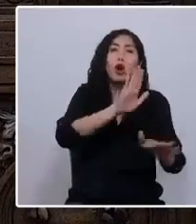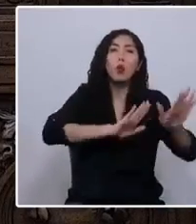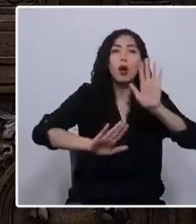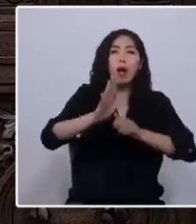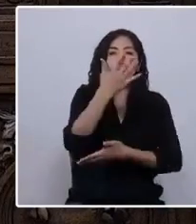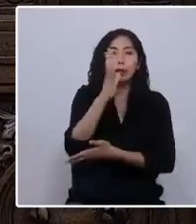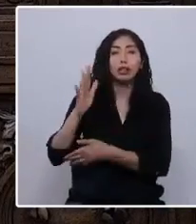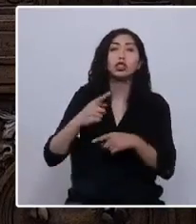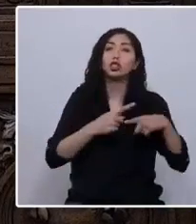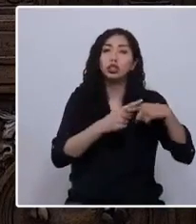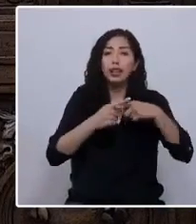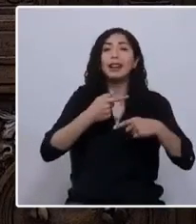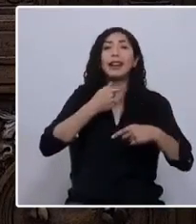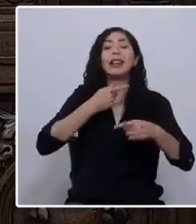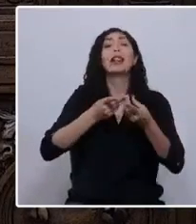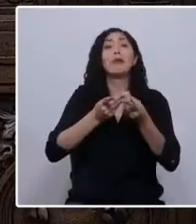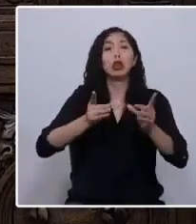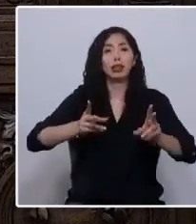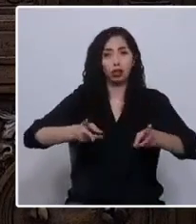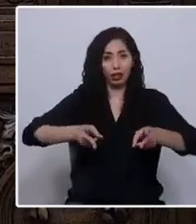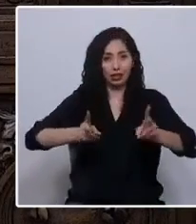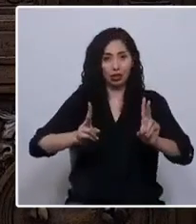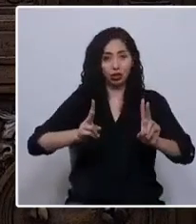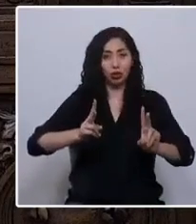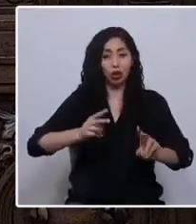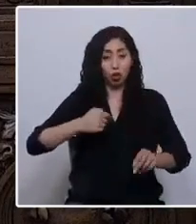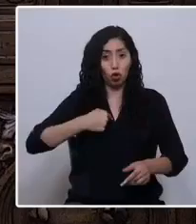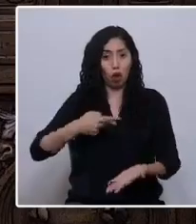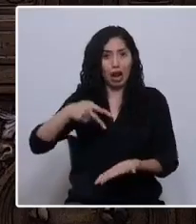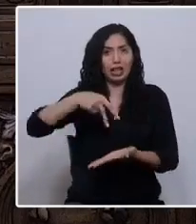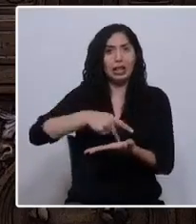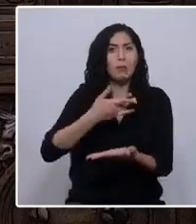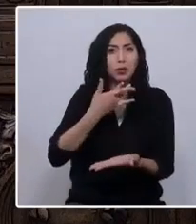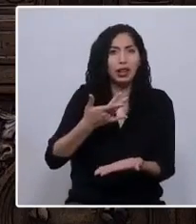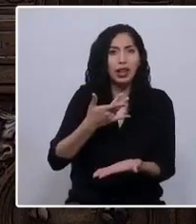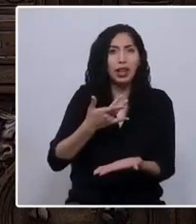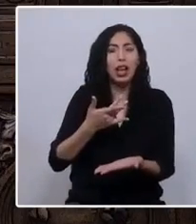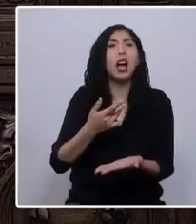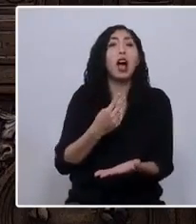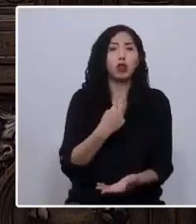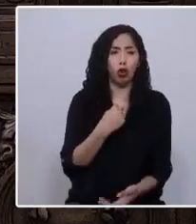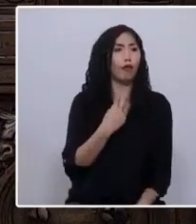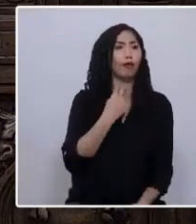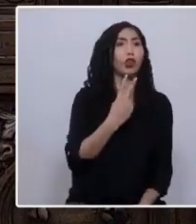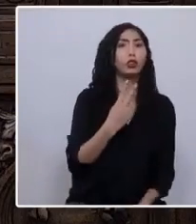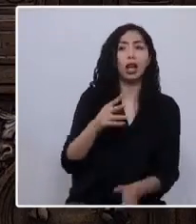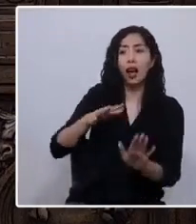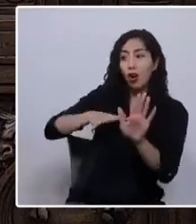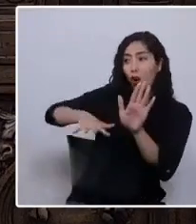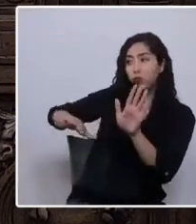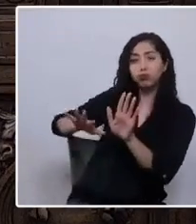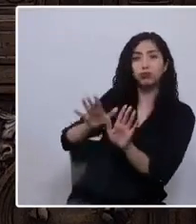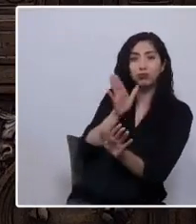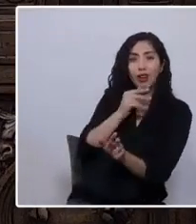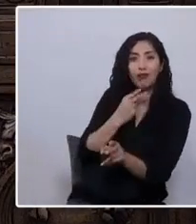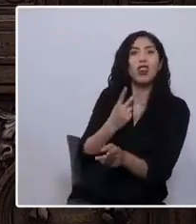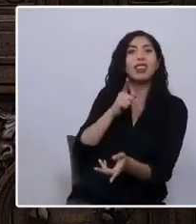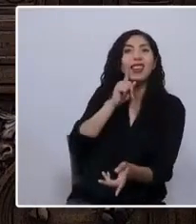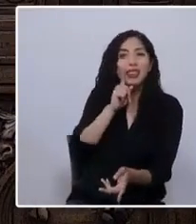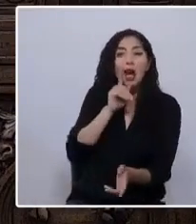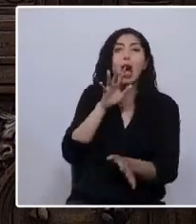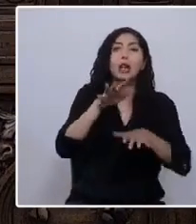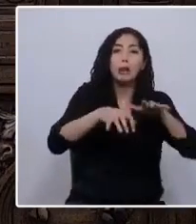democrático de derecho. Estoy acá para darles voz a los hoy sin voz. Los ecosistemas, los animales, la